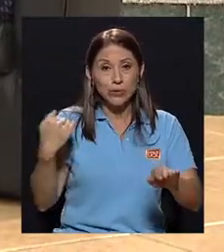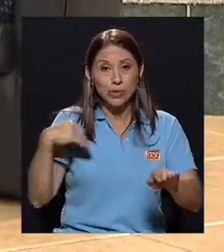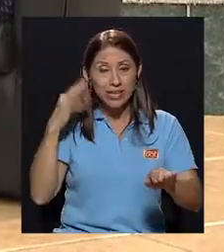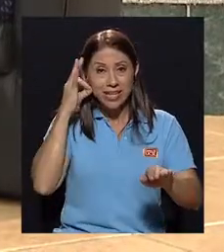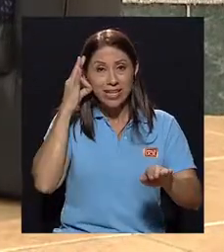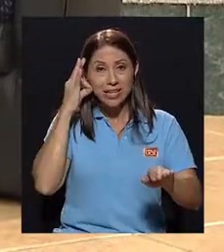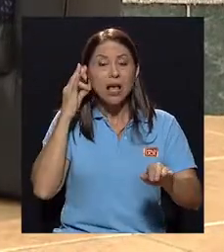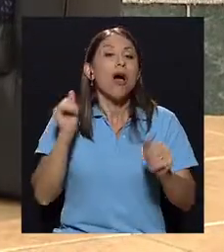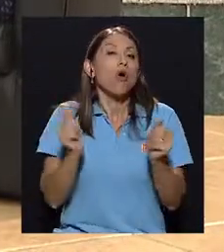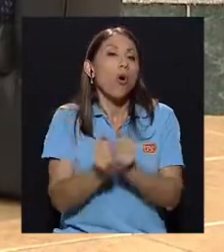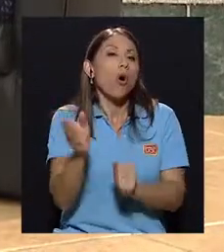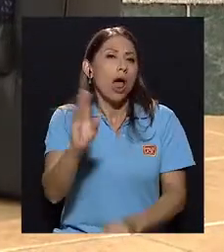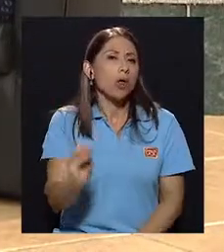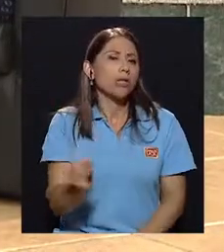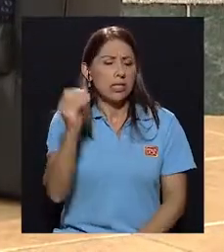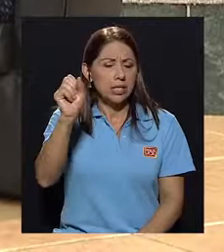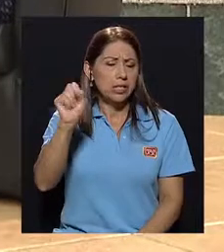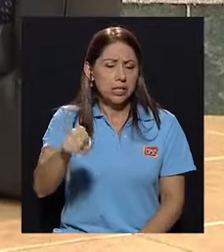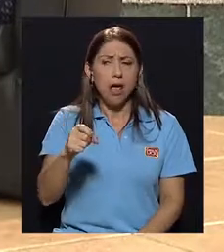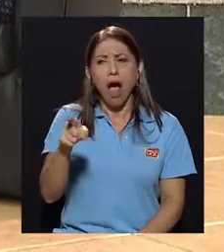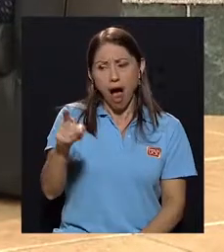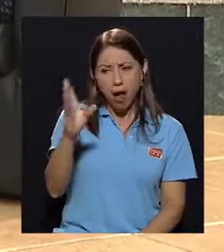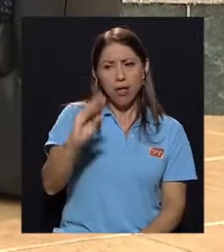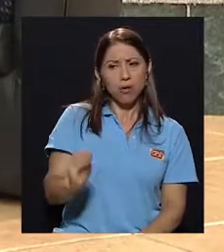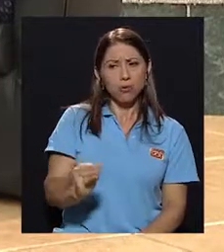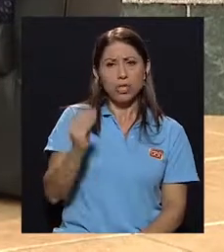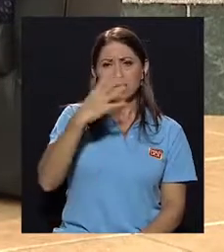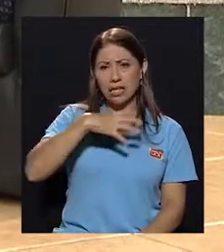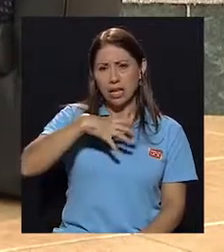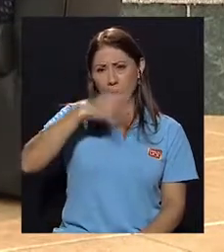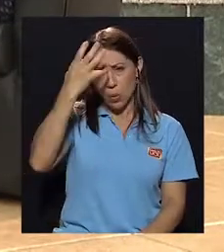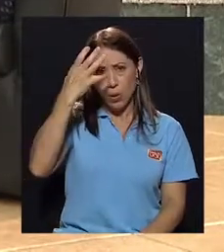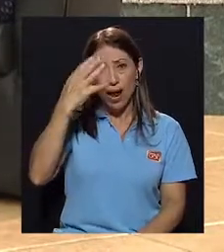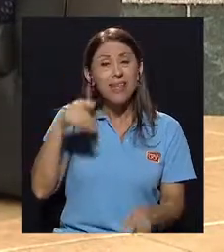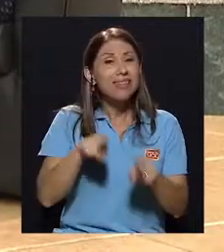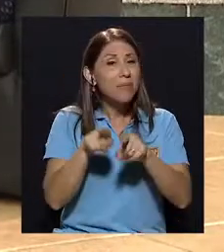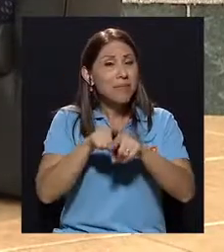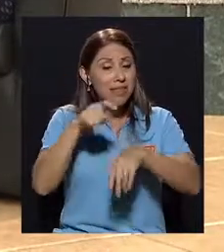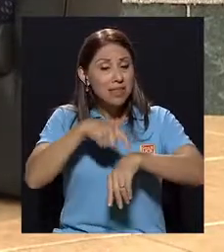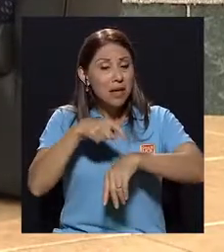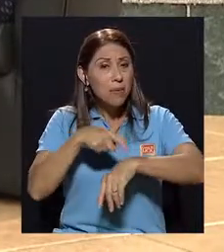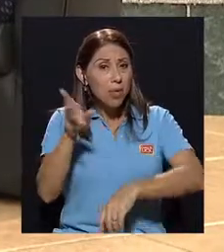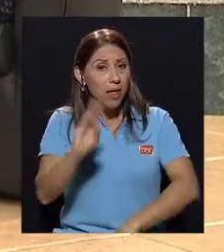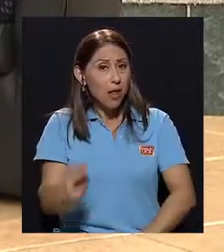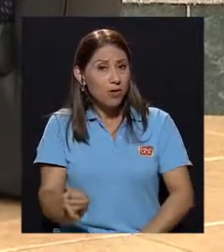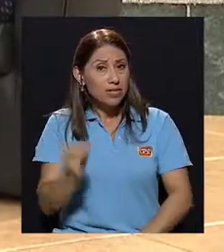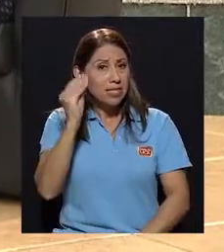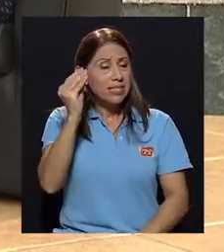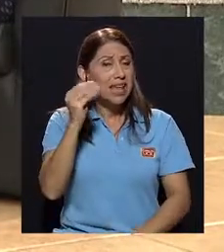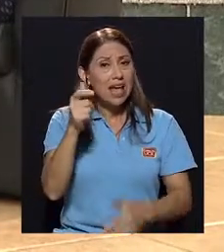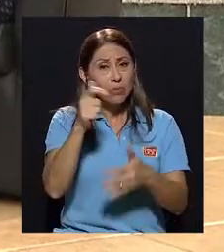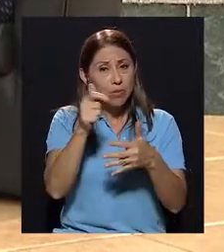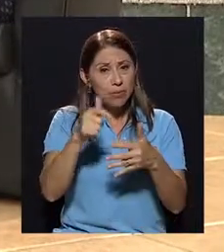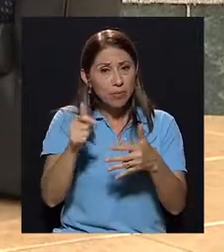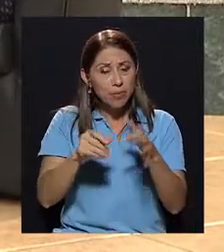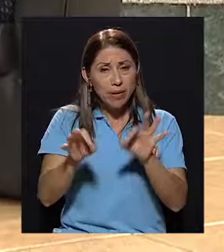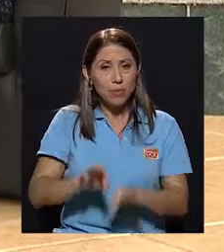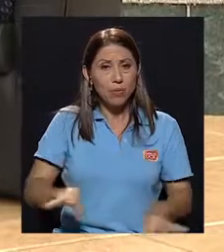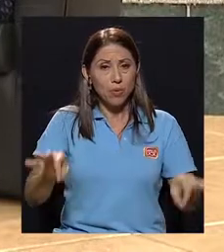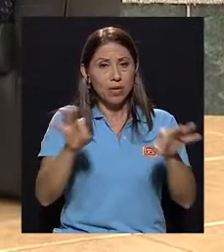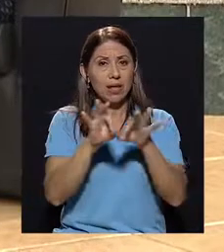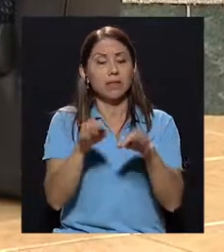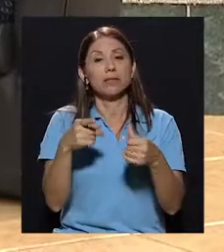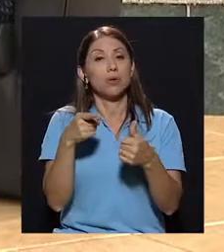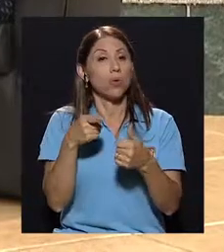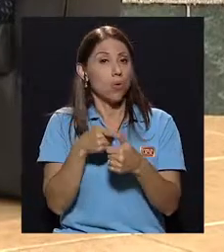el adolescente sí, el adolescente se enoja, en la adolescencia también hay ciertas circunstancias importantes, una, que